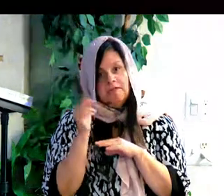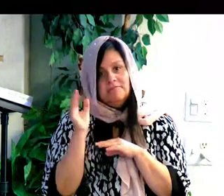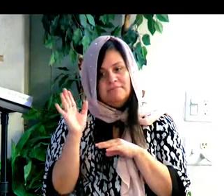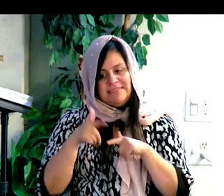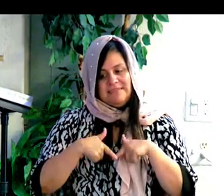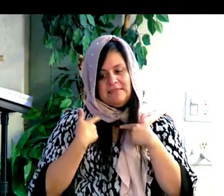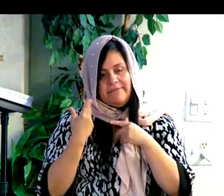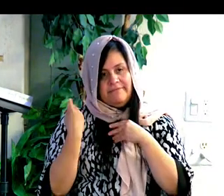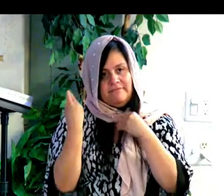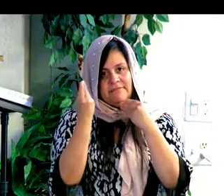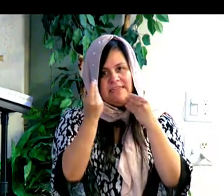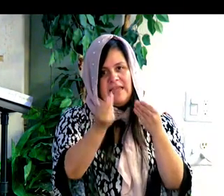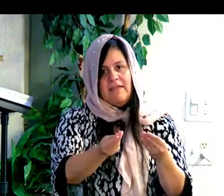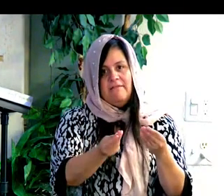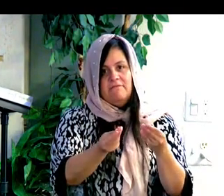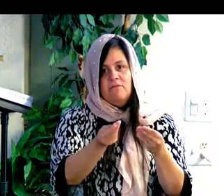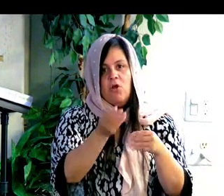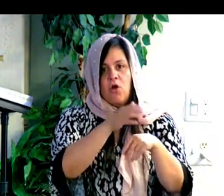por su novia.